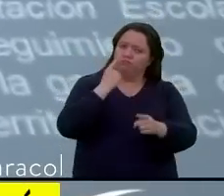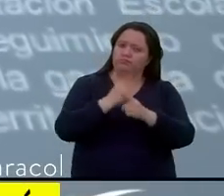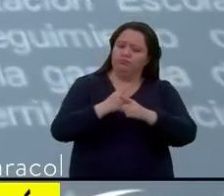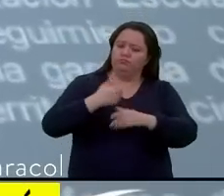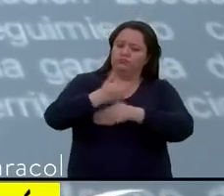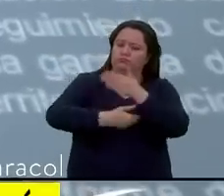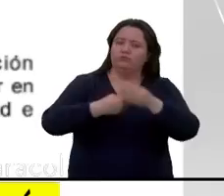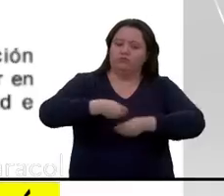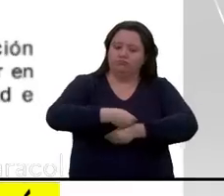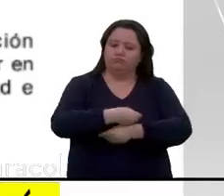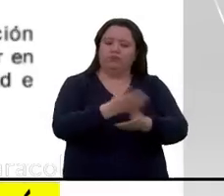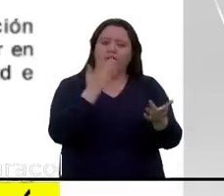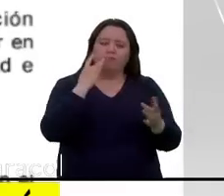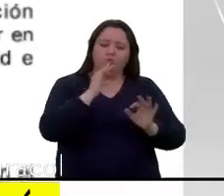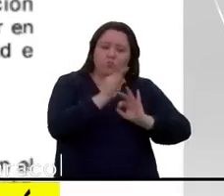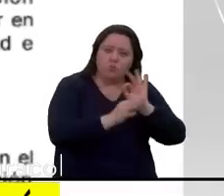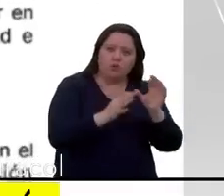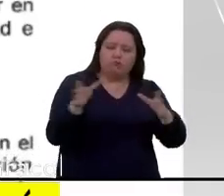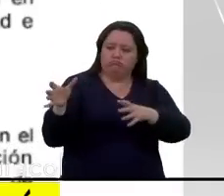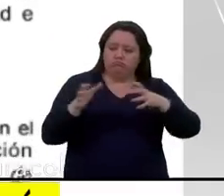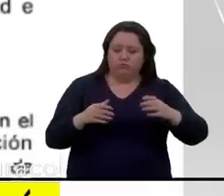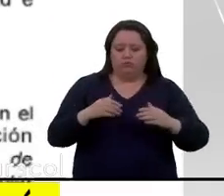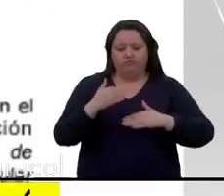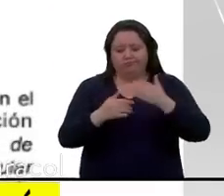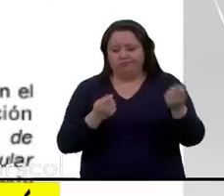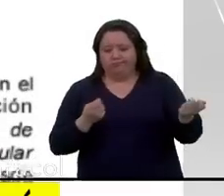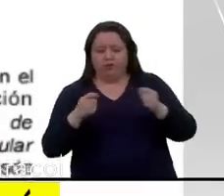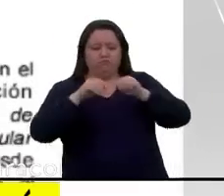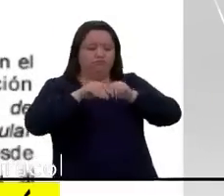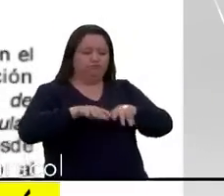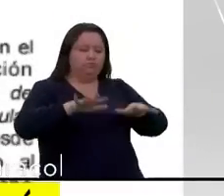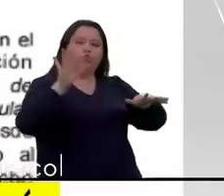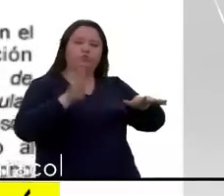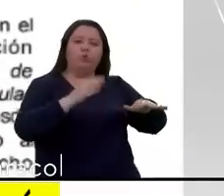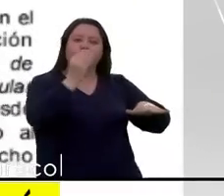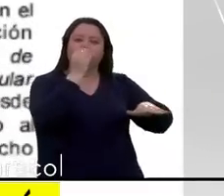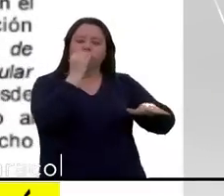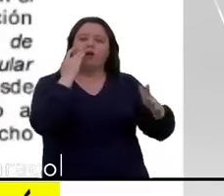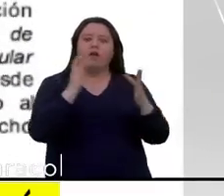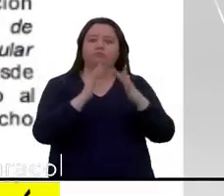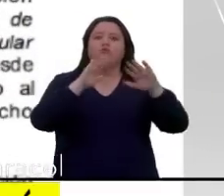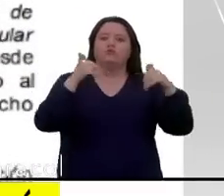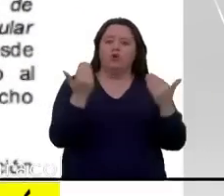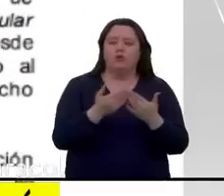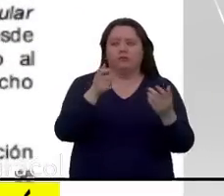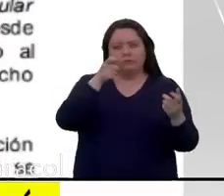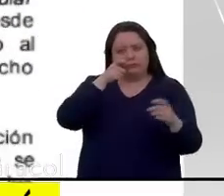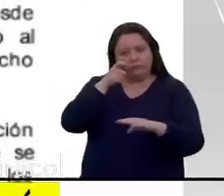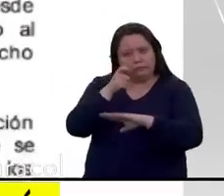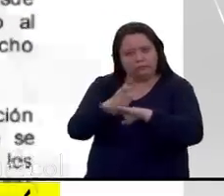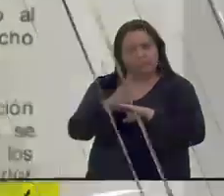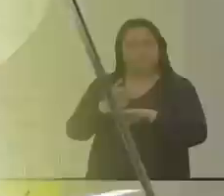proceso de recepción, conservación, manejo y distribución de alimentos escolares en ese municipio.